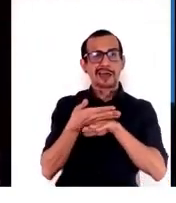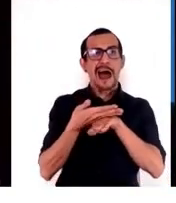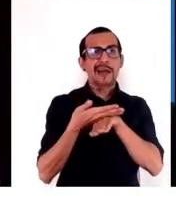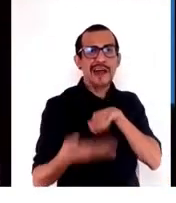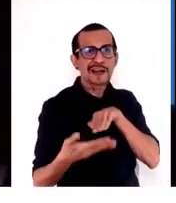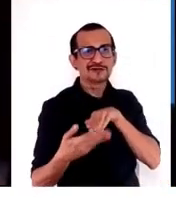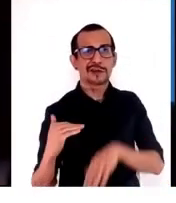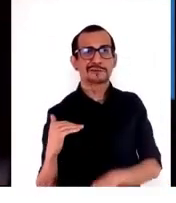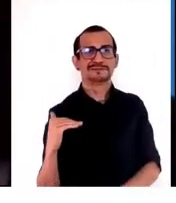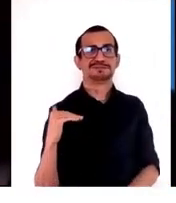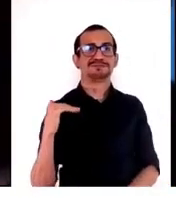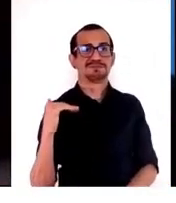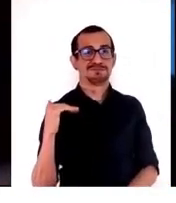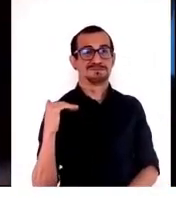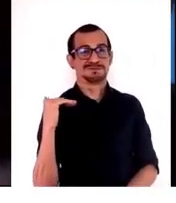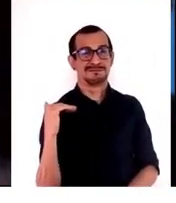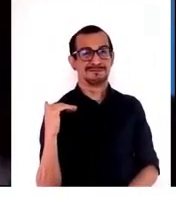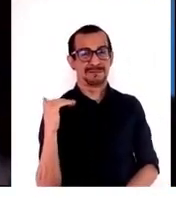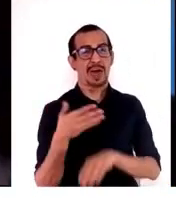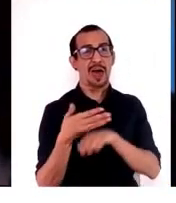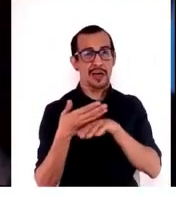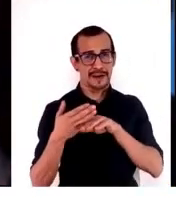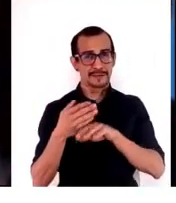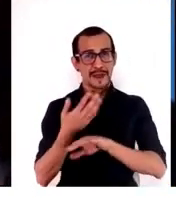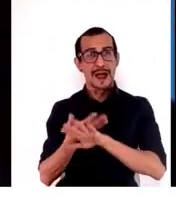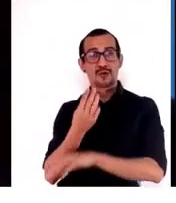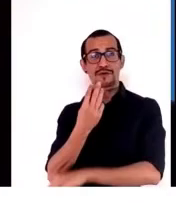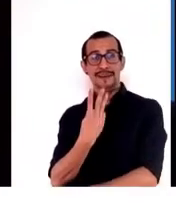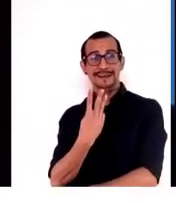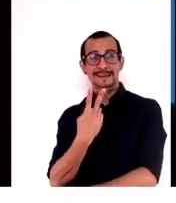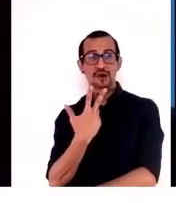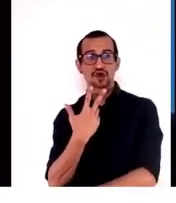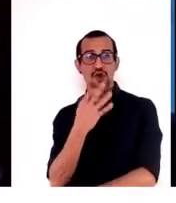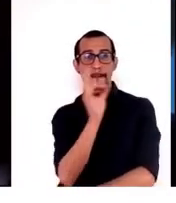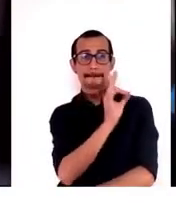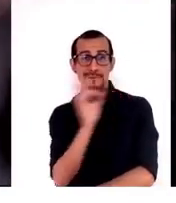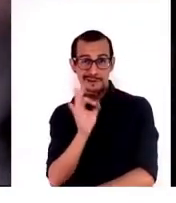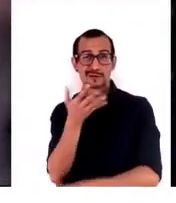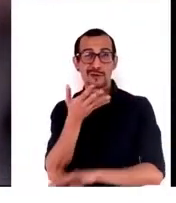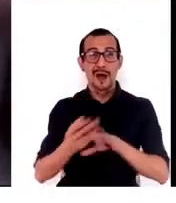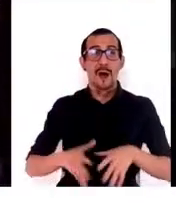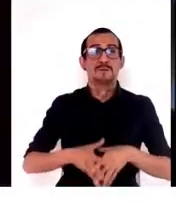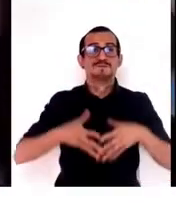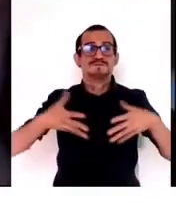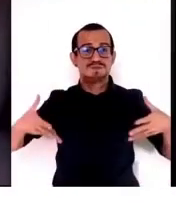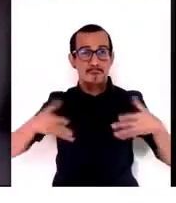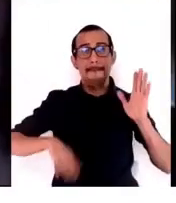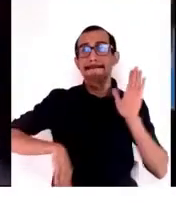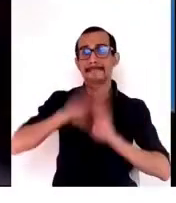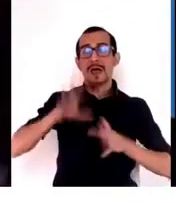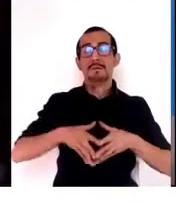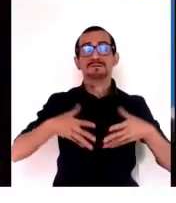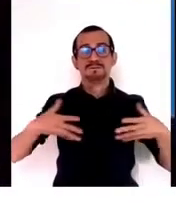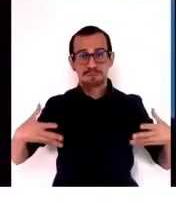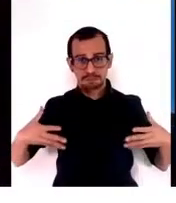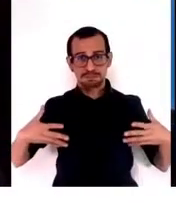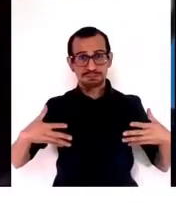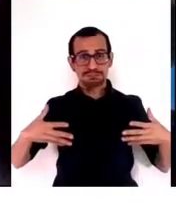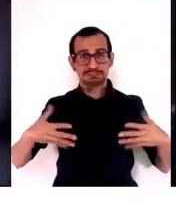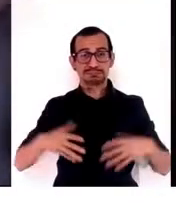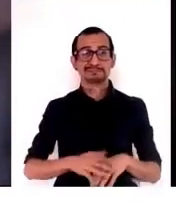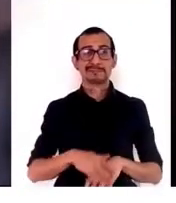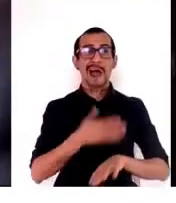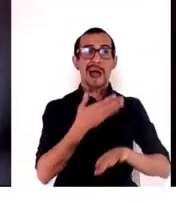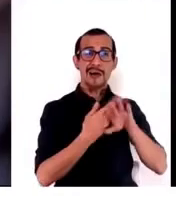y el 38% tienen sobrepeso. Pero ahora, lo que llamamos el double